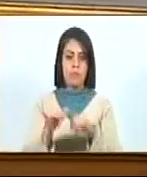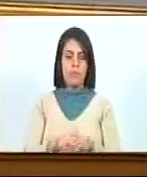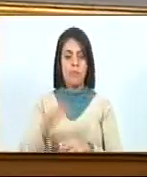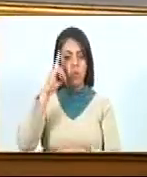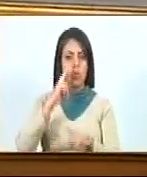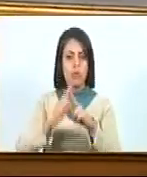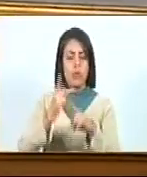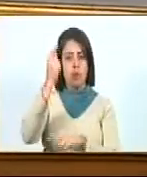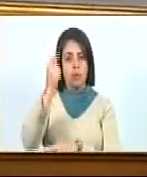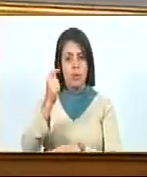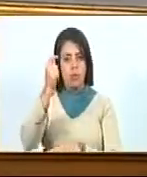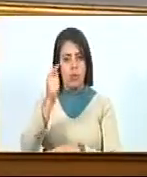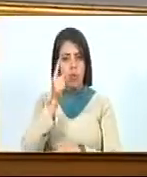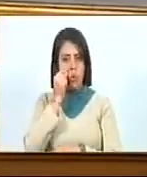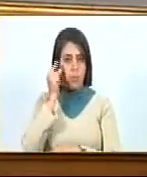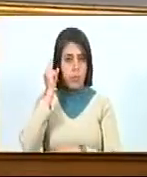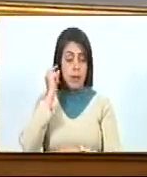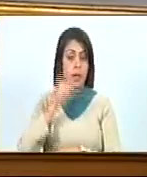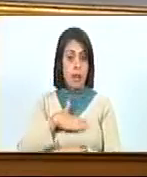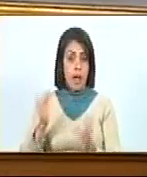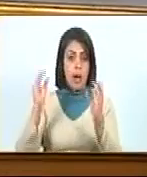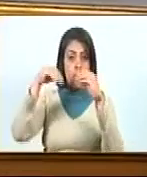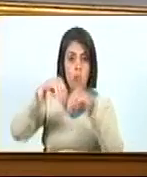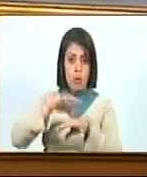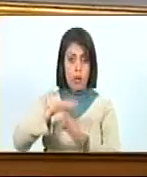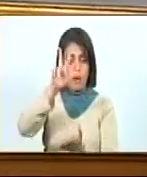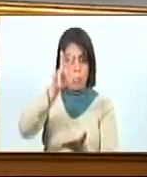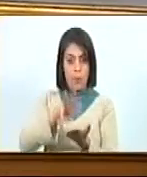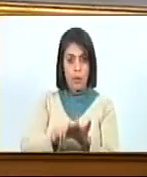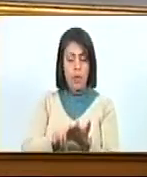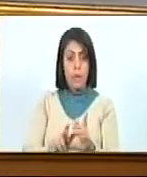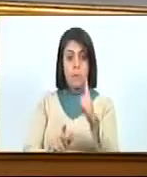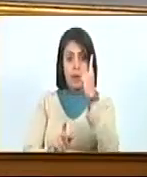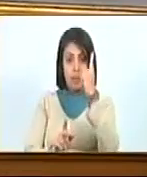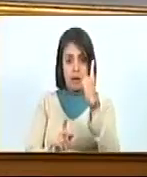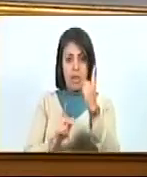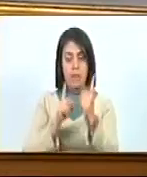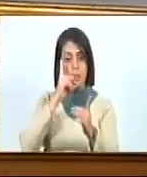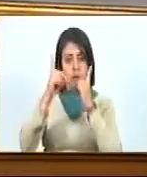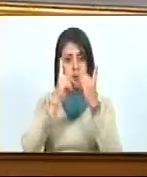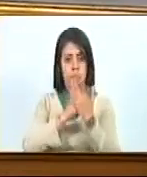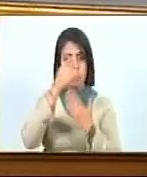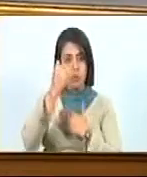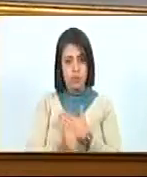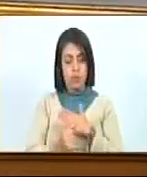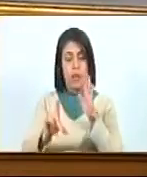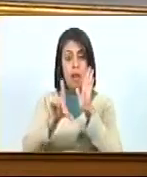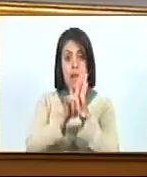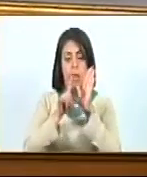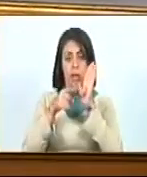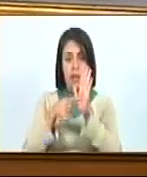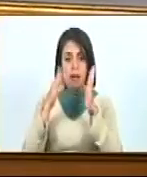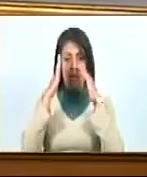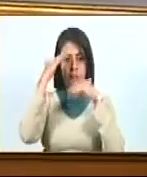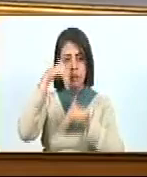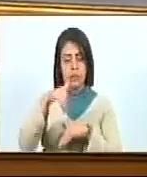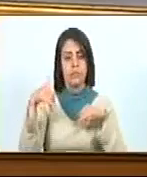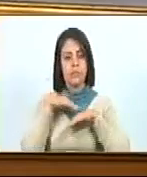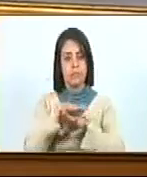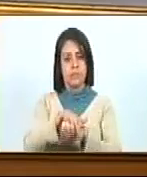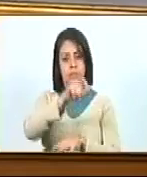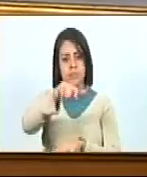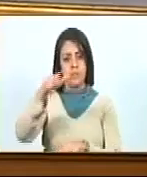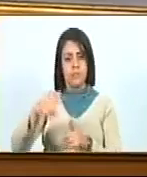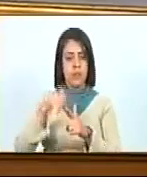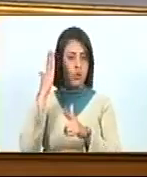honorables diputadas y los honorables diputados que estén de acuerdo en aprobar en primera discusión el proyecto de ley de atención integral